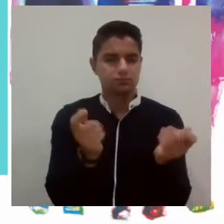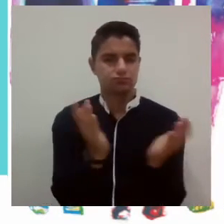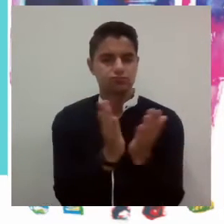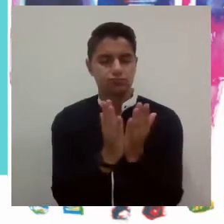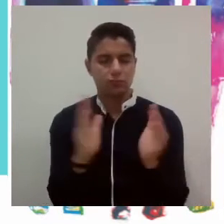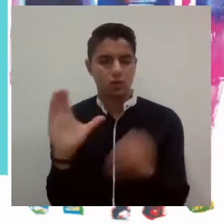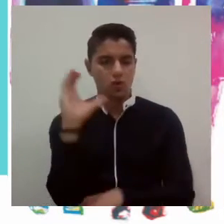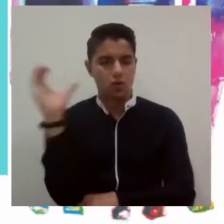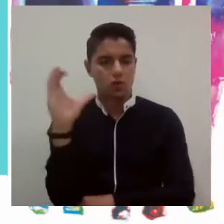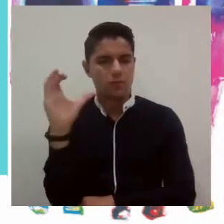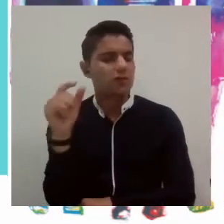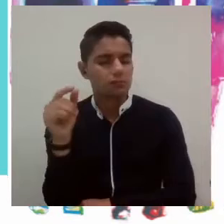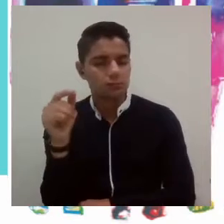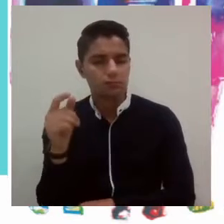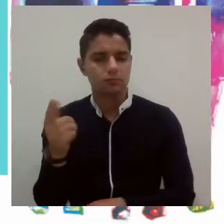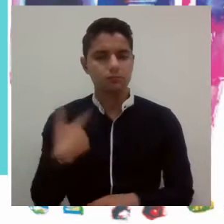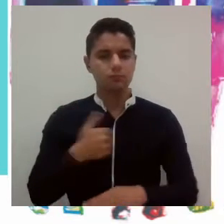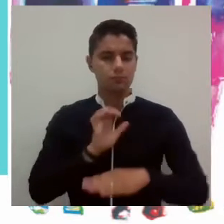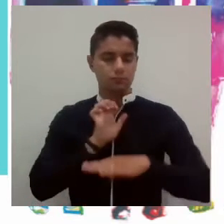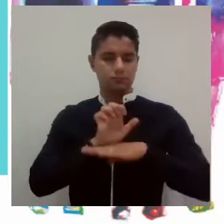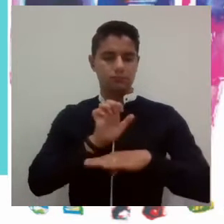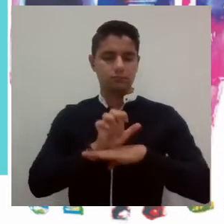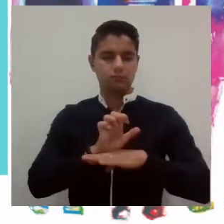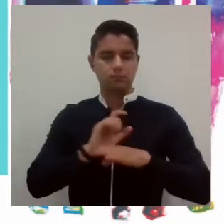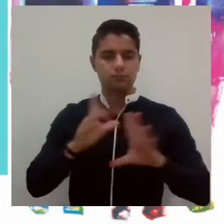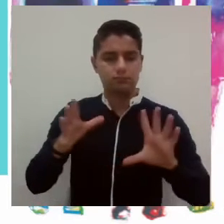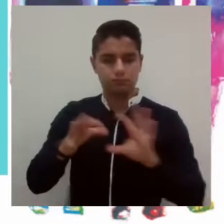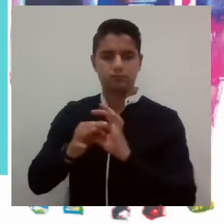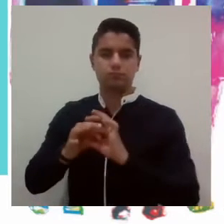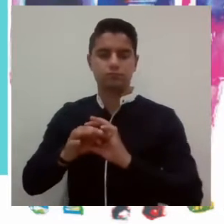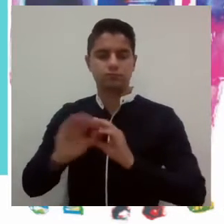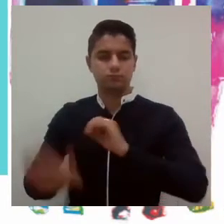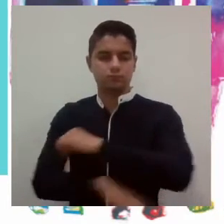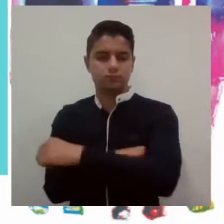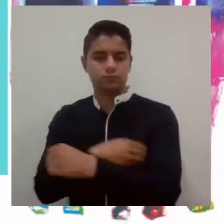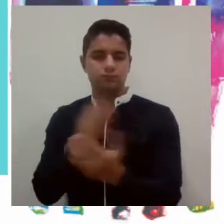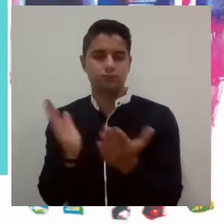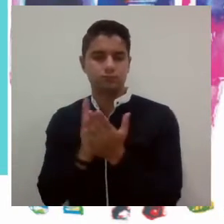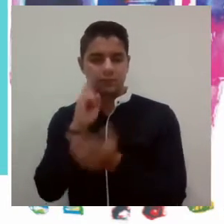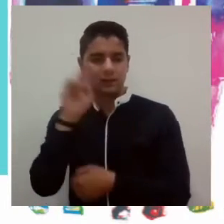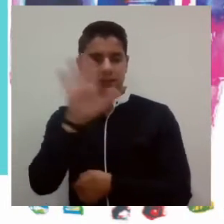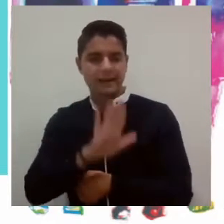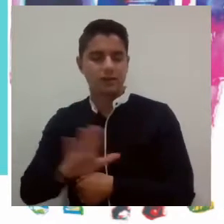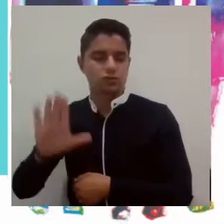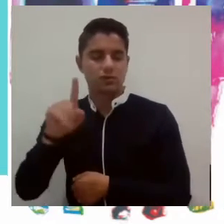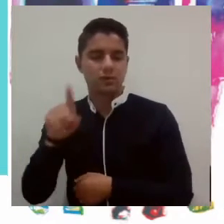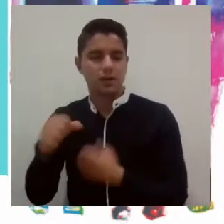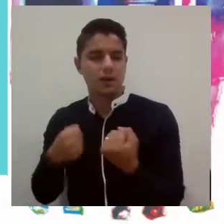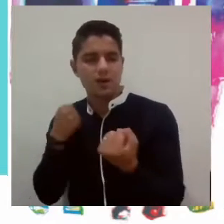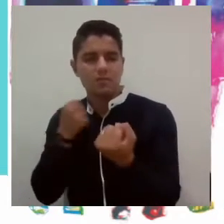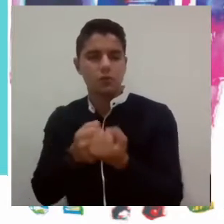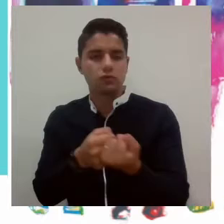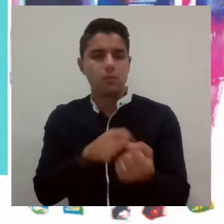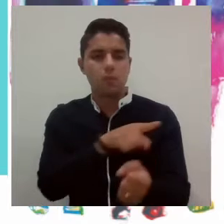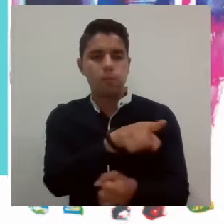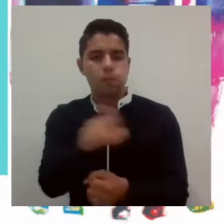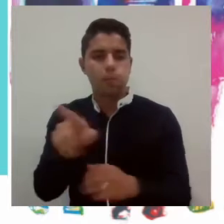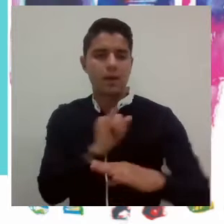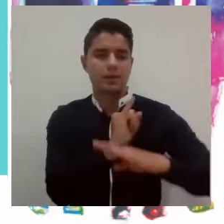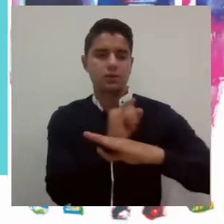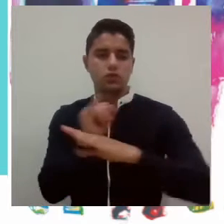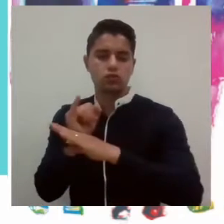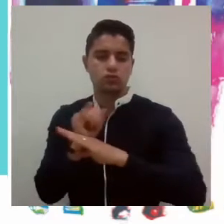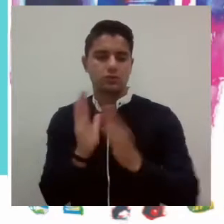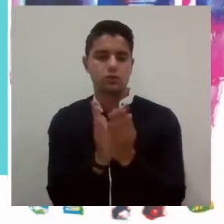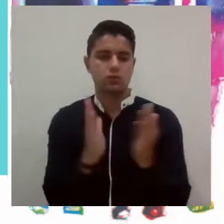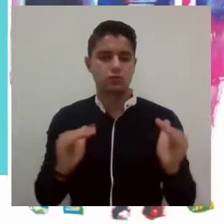Ley 30 que regula la educación en Colombia, como una entidad vinculada al Ministerio de Educación Nacional que le presta